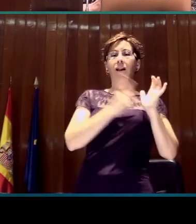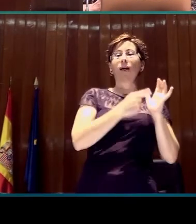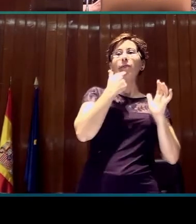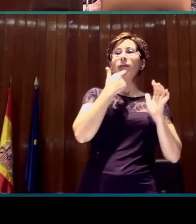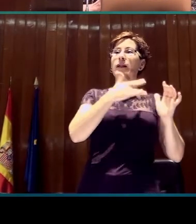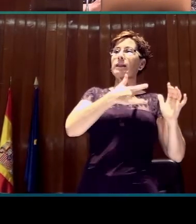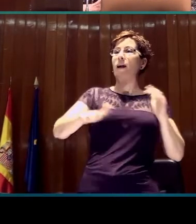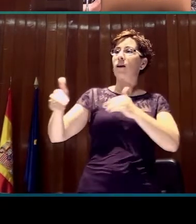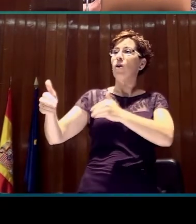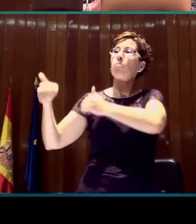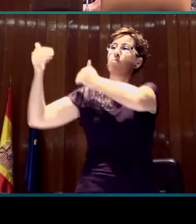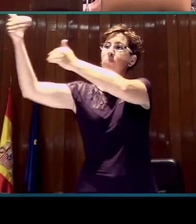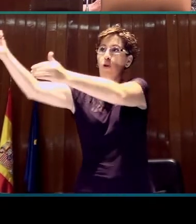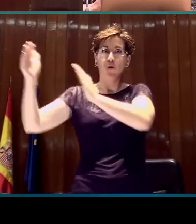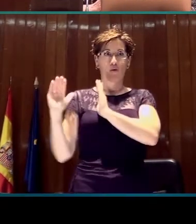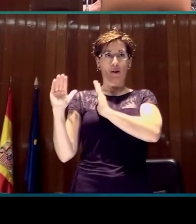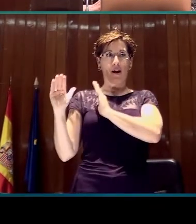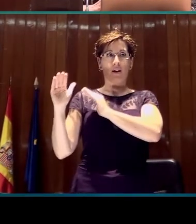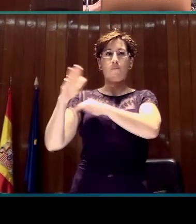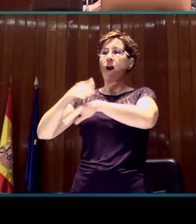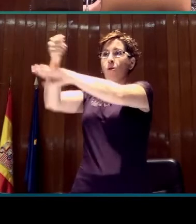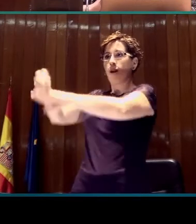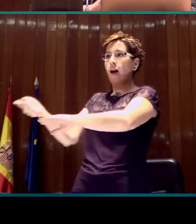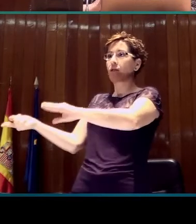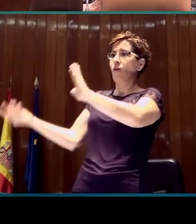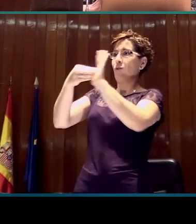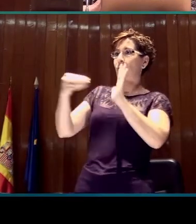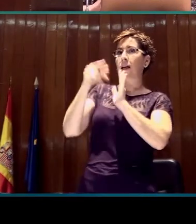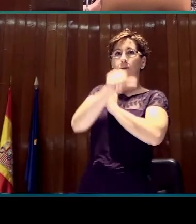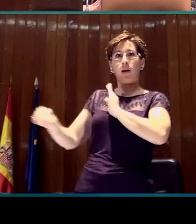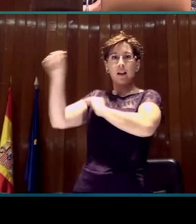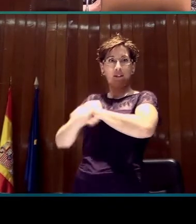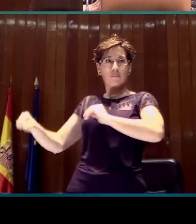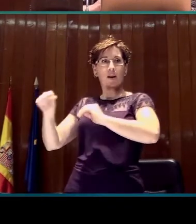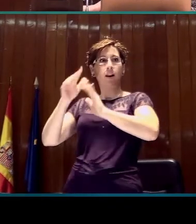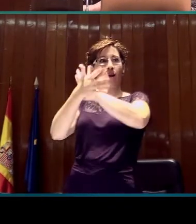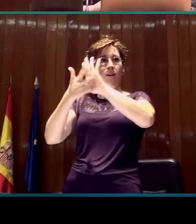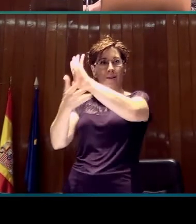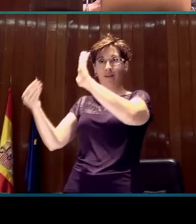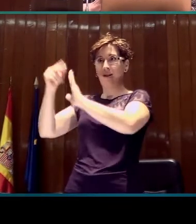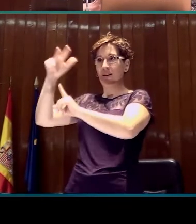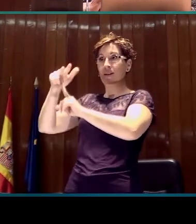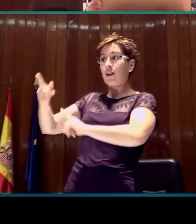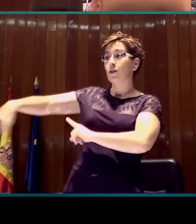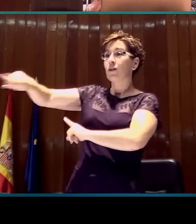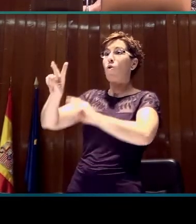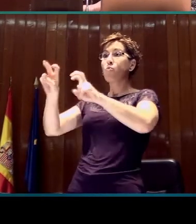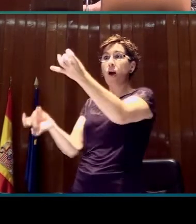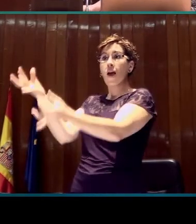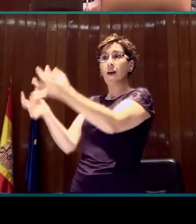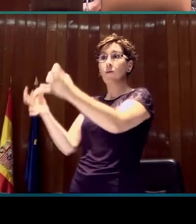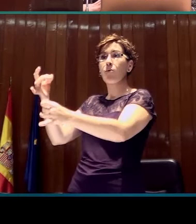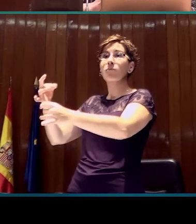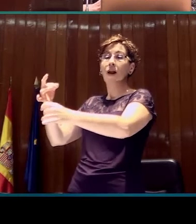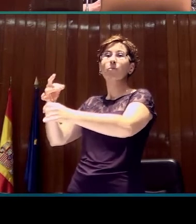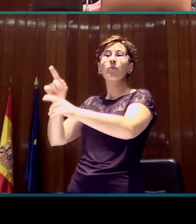de contenidos signados que estipula de manera semanal. De manera que, como las cuotas son diferentes, entre estas nuevas cadenas y las